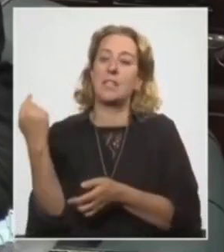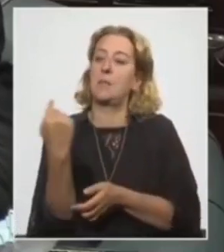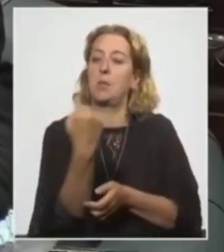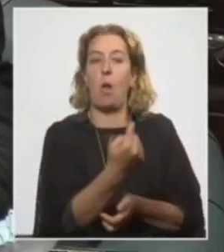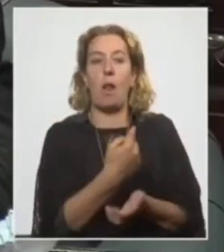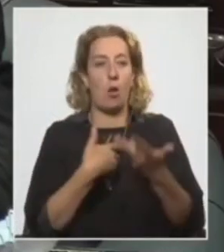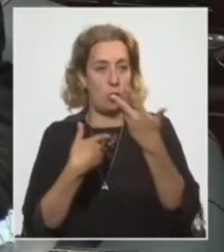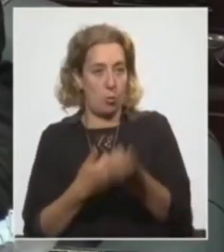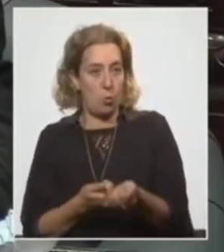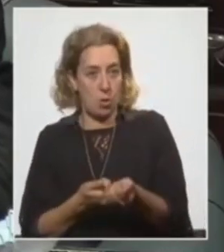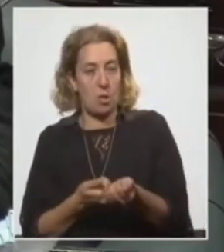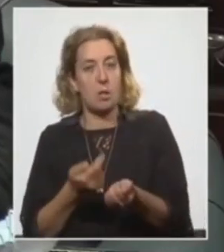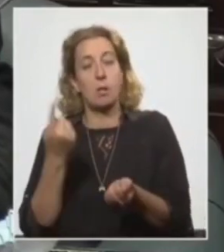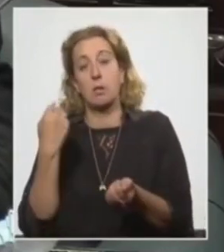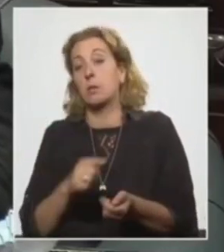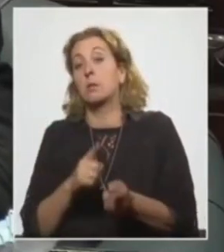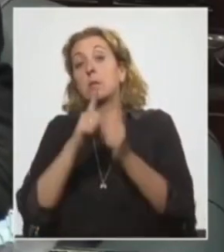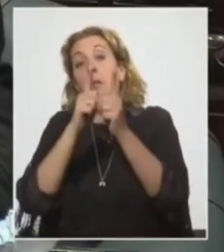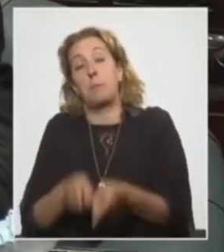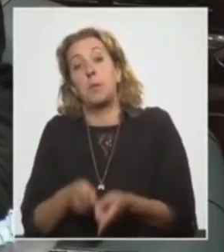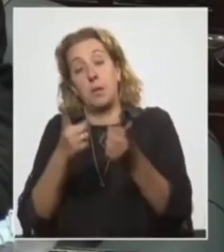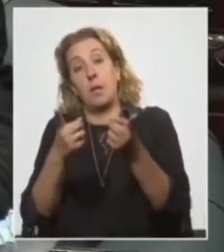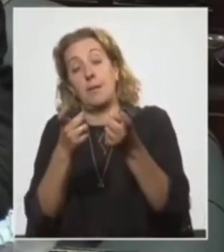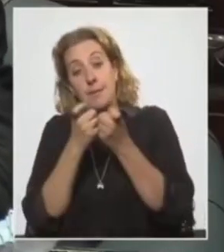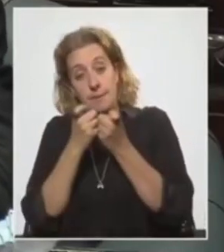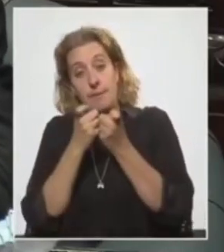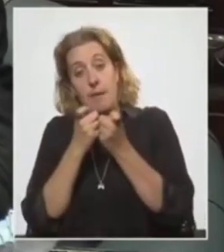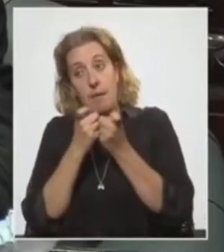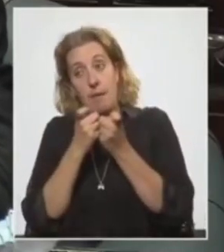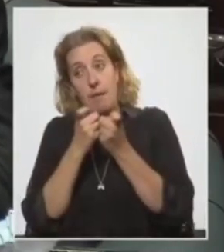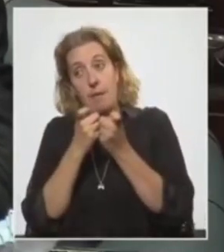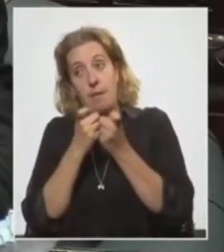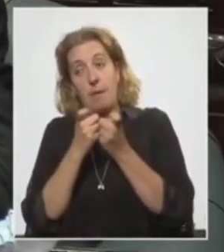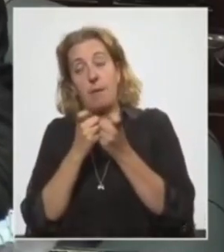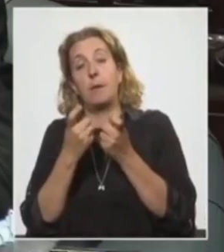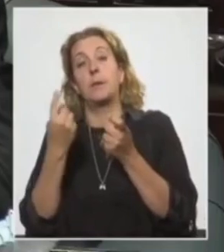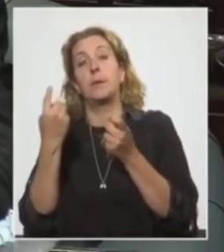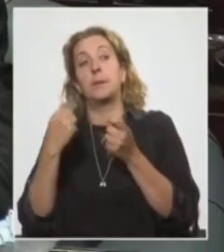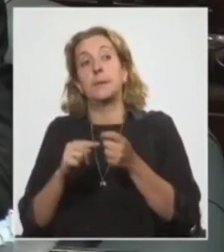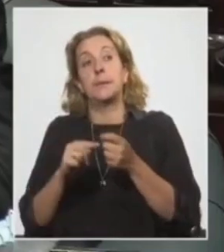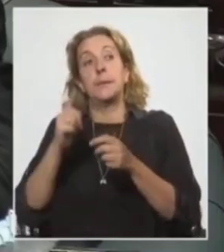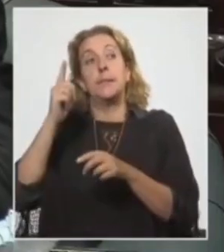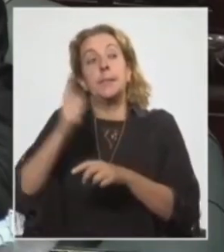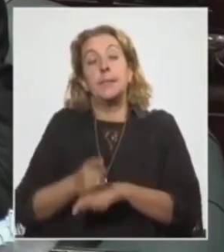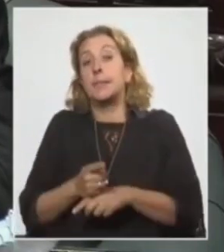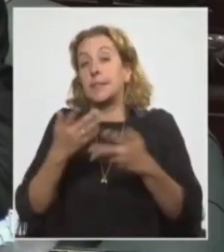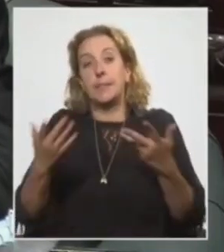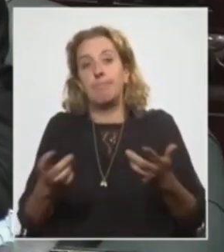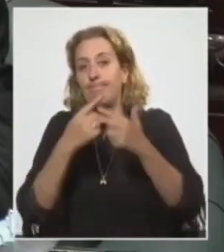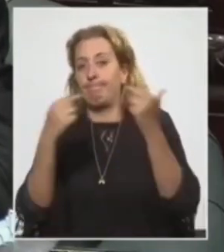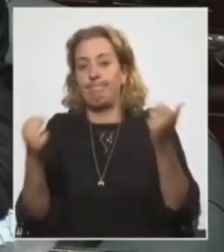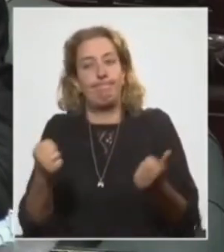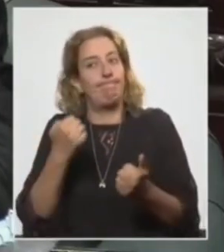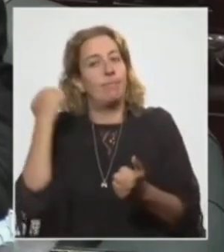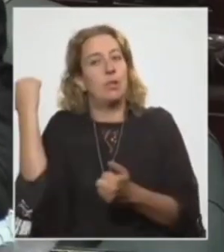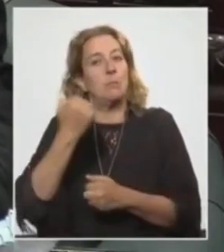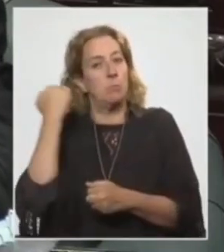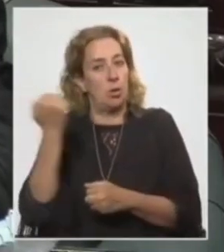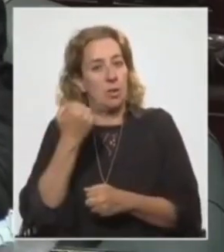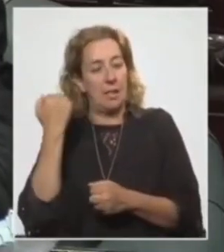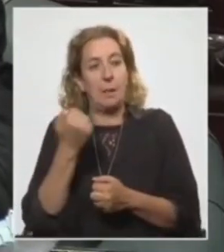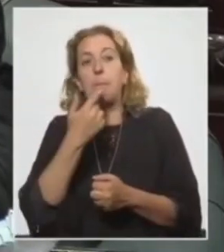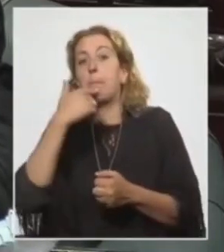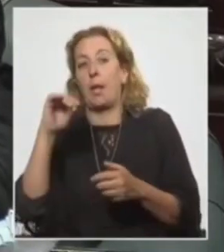y también a la necesidad de tomar medidas más contundentes con respecto a mitigar la